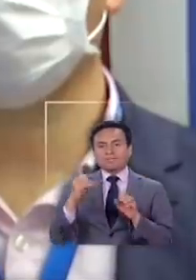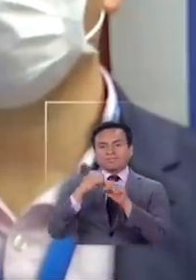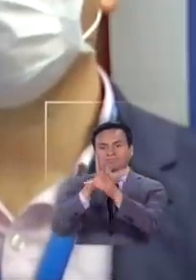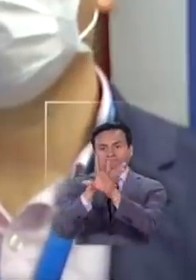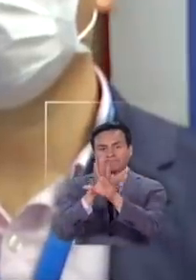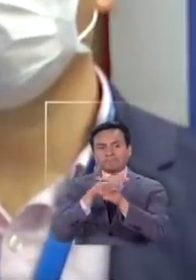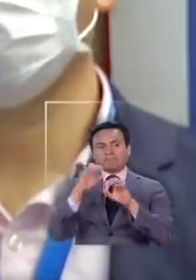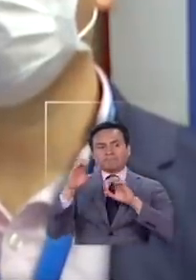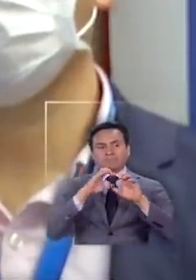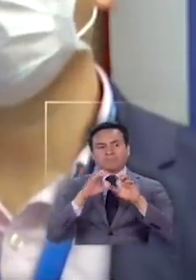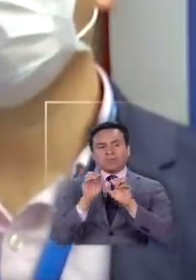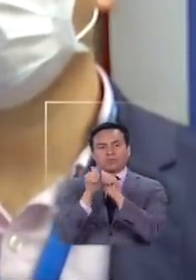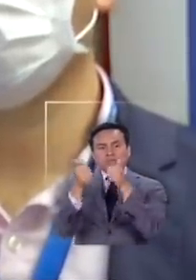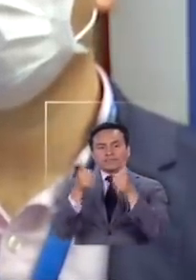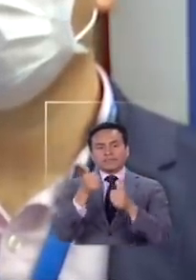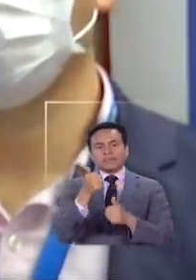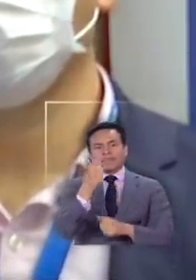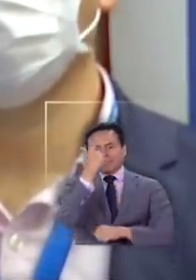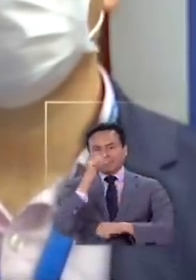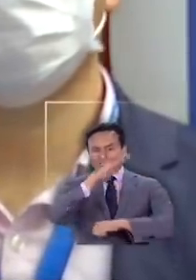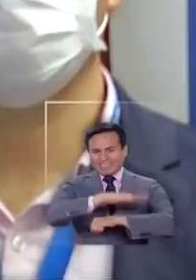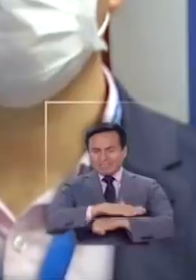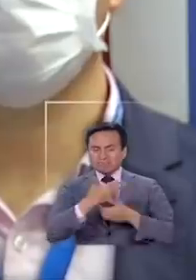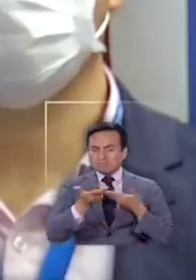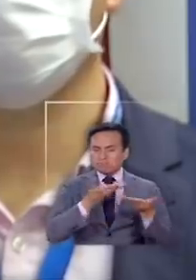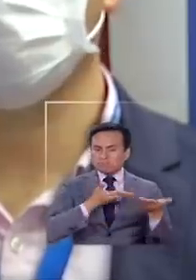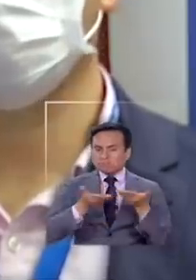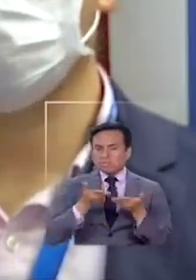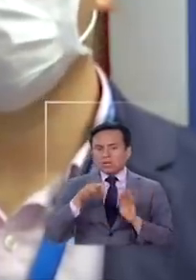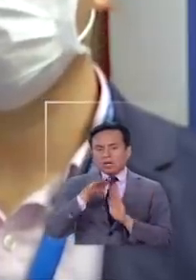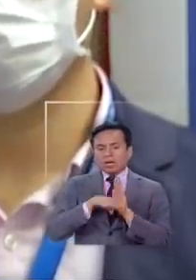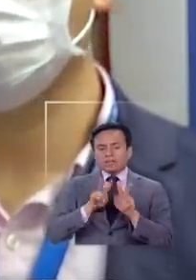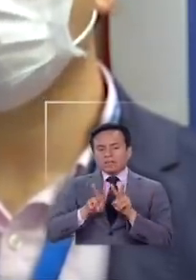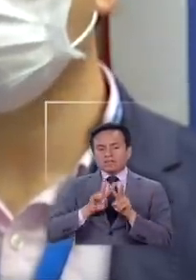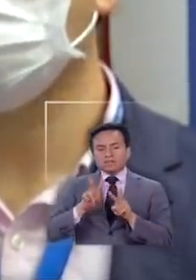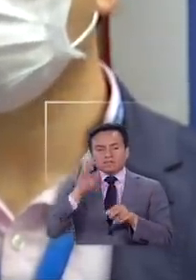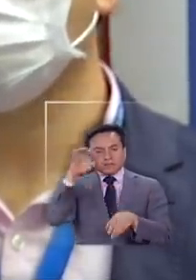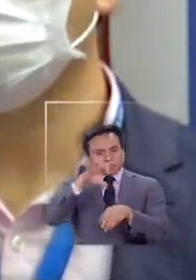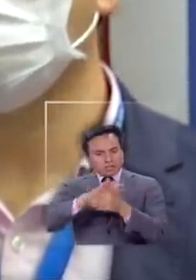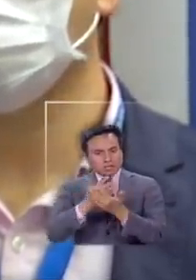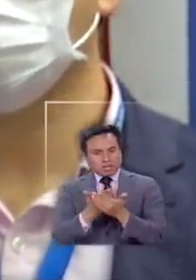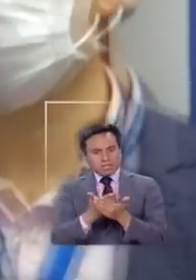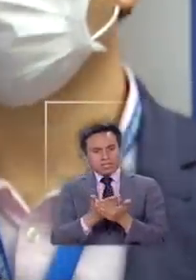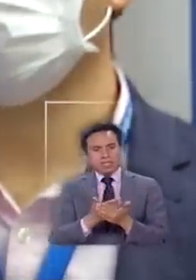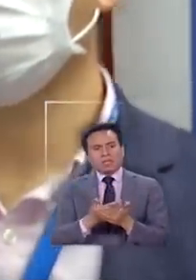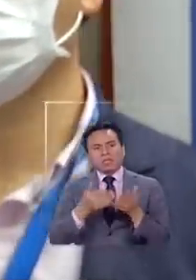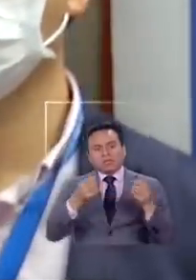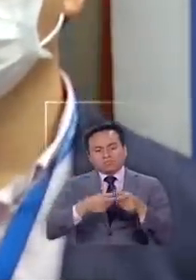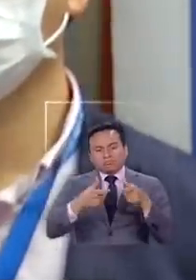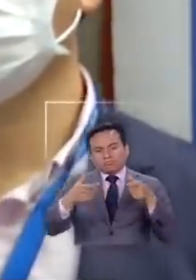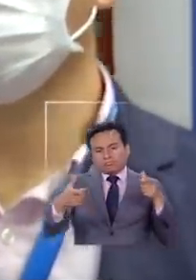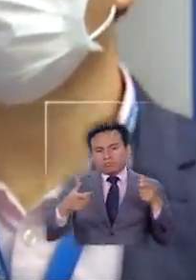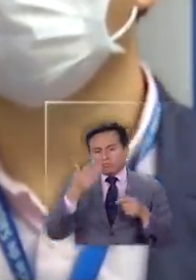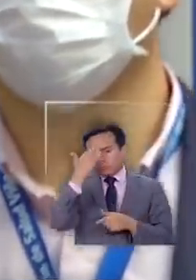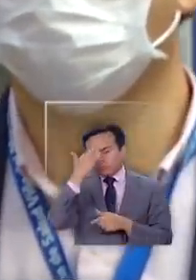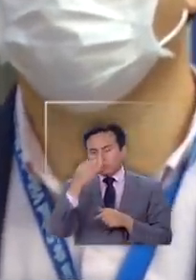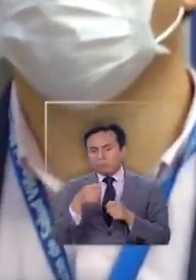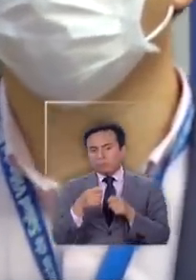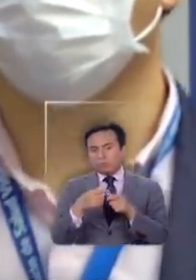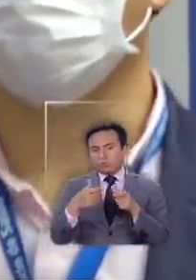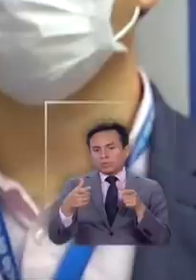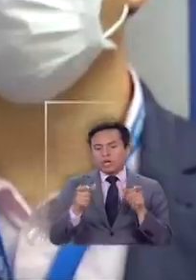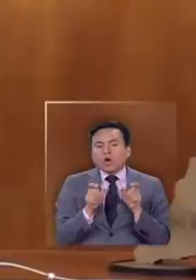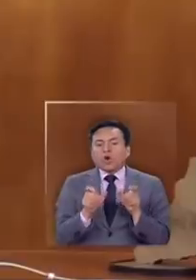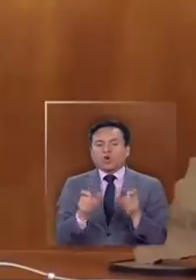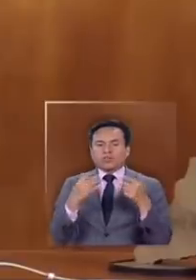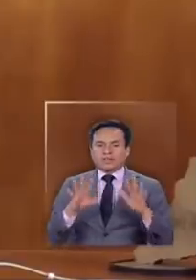con autoridades de la isla y se van a tomar todas las medidas sanitarias que sean necesarias para evitar la propagación el brote que tenemos en la isla es un brote que está